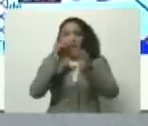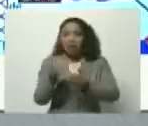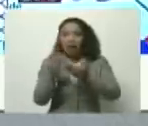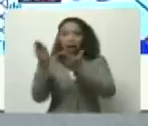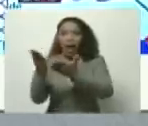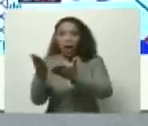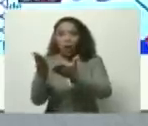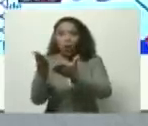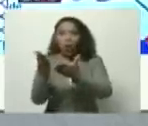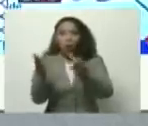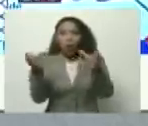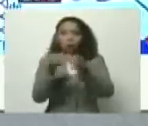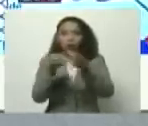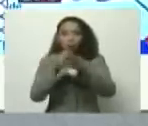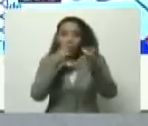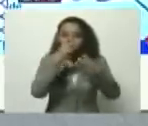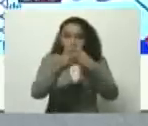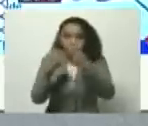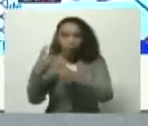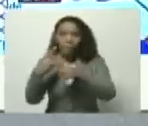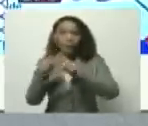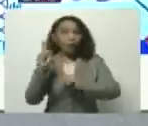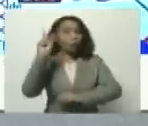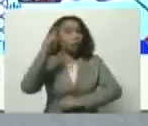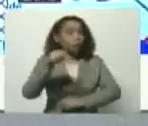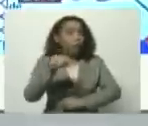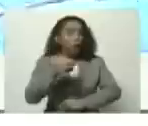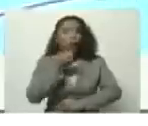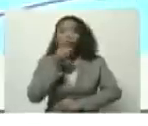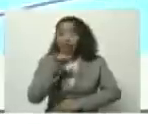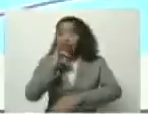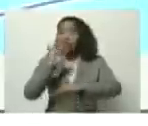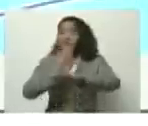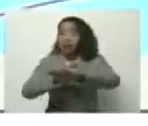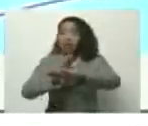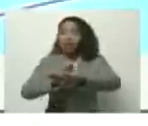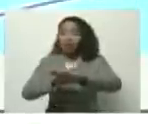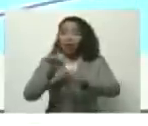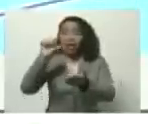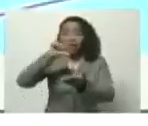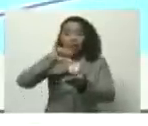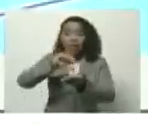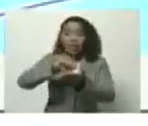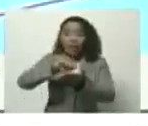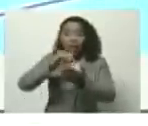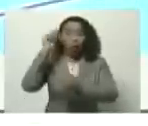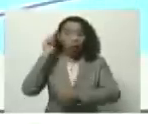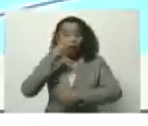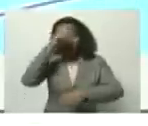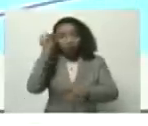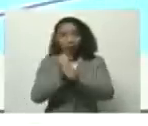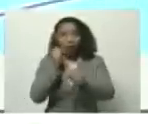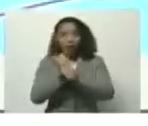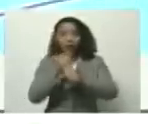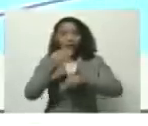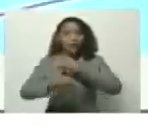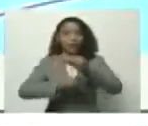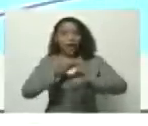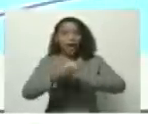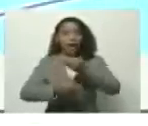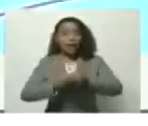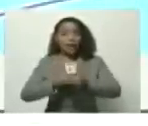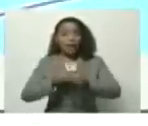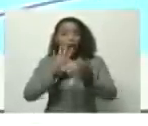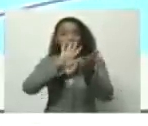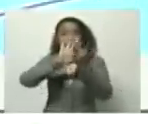paquetes turísticos. Pero también, una buena noticia que nos da la Central Bolivariana de Trabajadores y es que están en